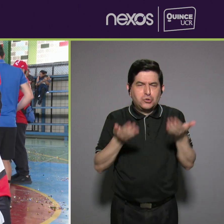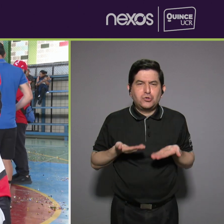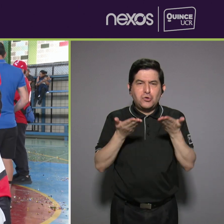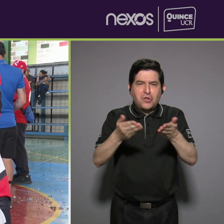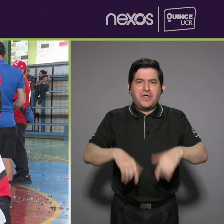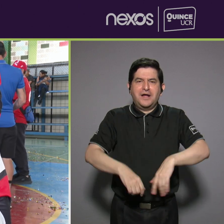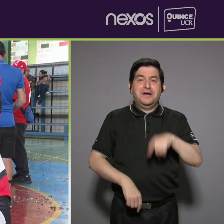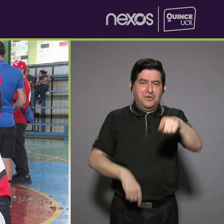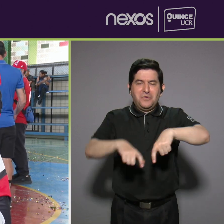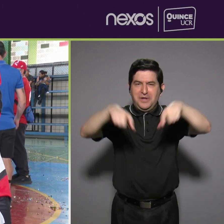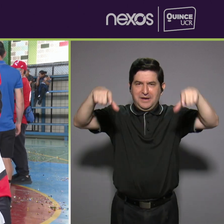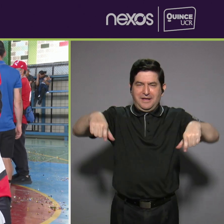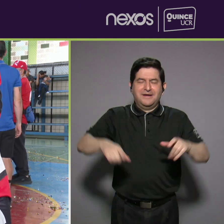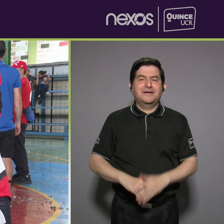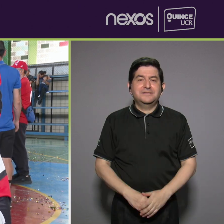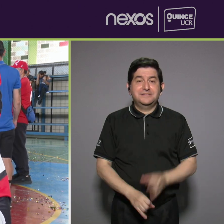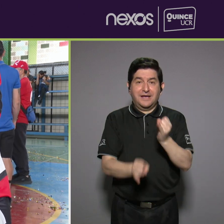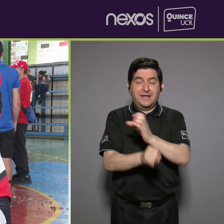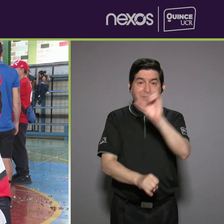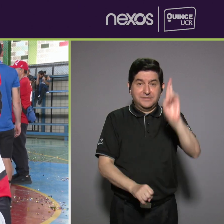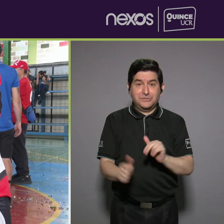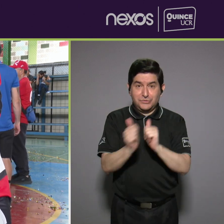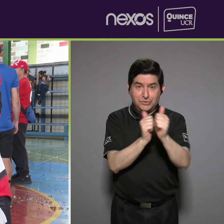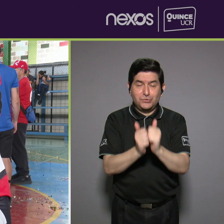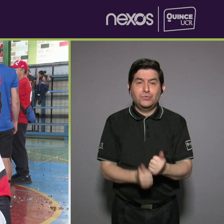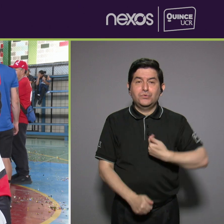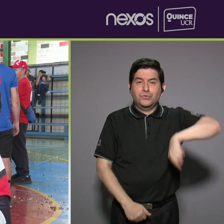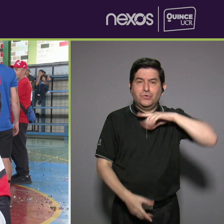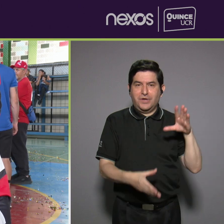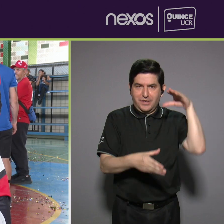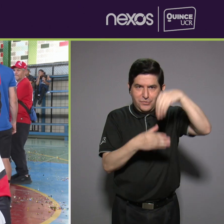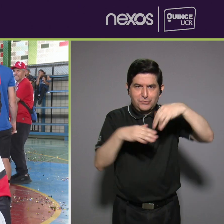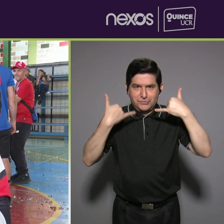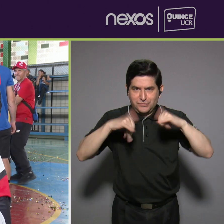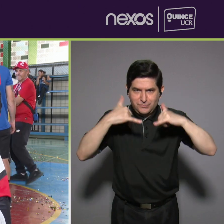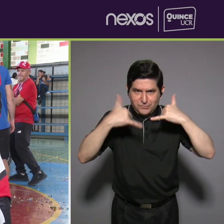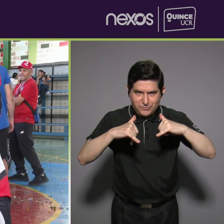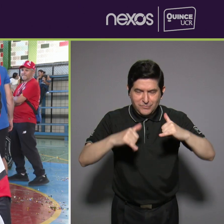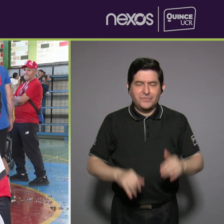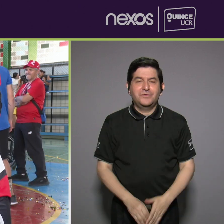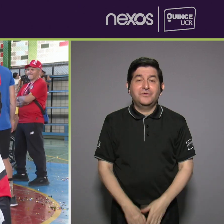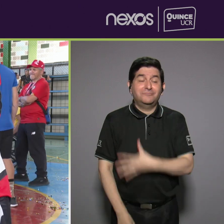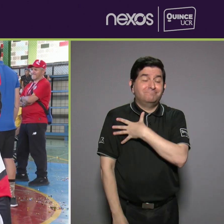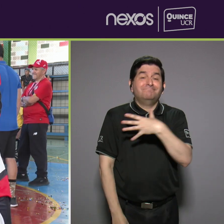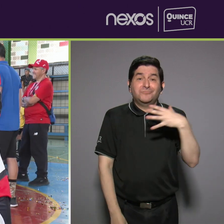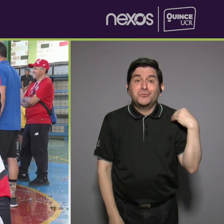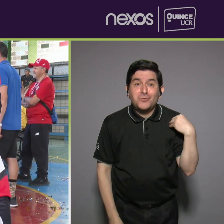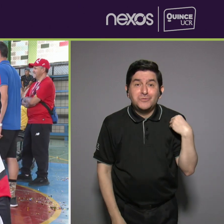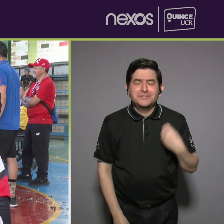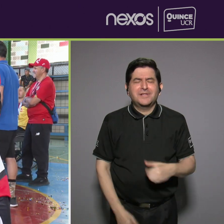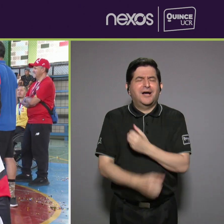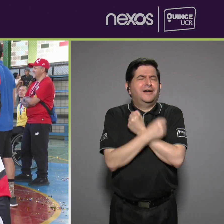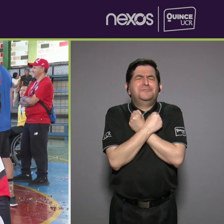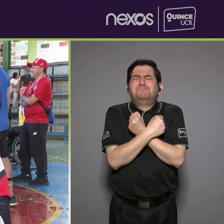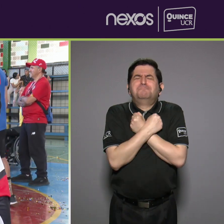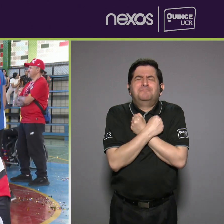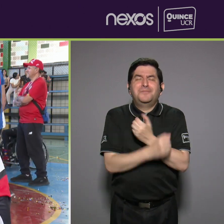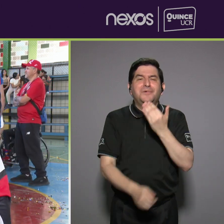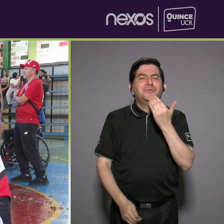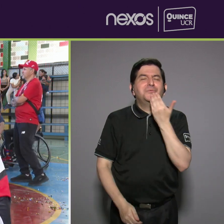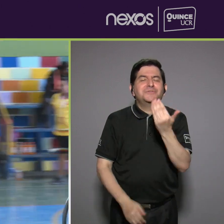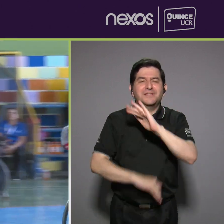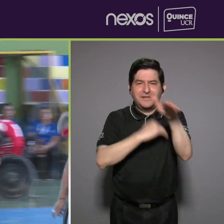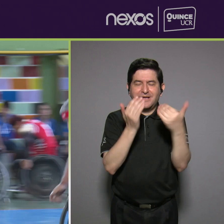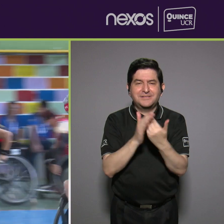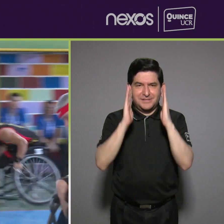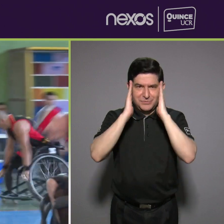cancha y Alicoder que nos dio la oportunidad nos incluyó en estos juegos y pues esto es lo que nos gusta nos apasiona y agradecerles a todos